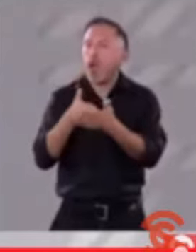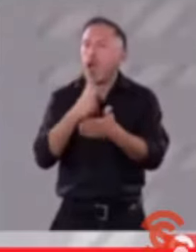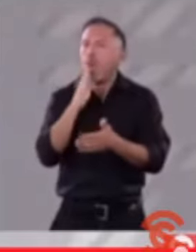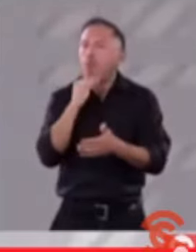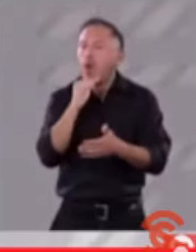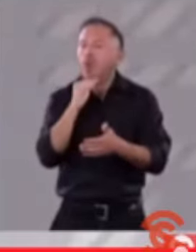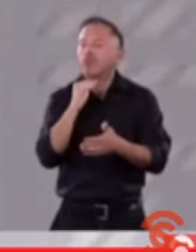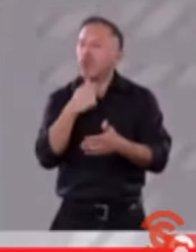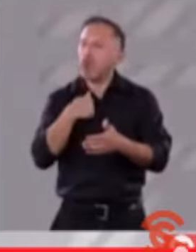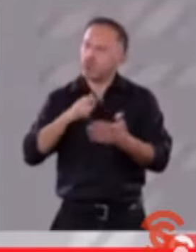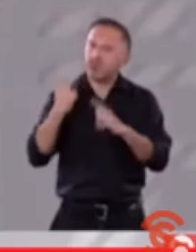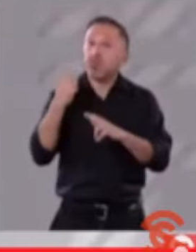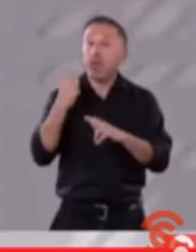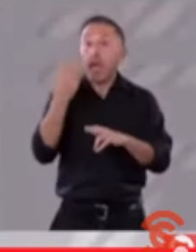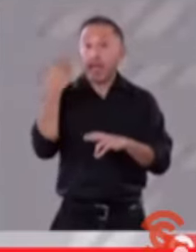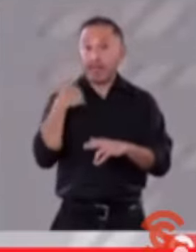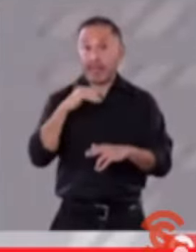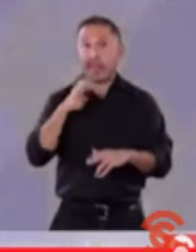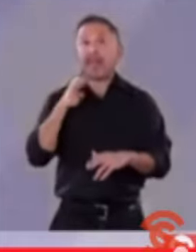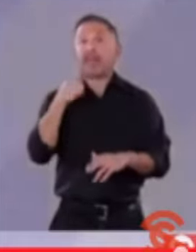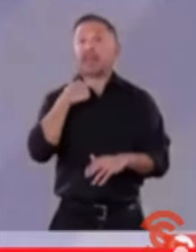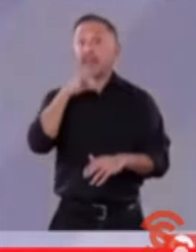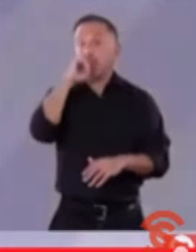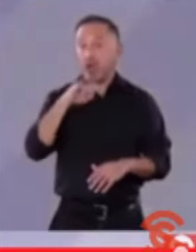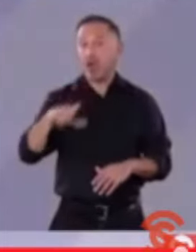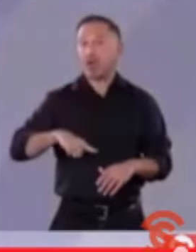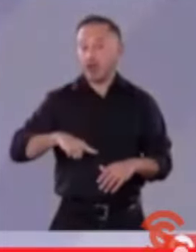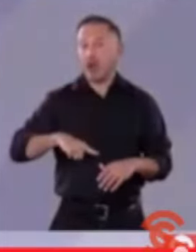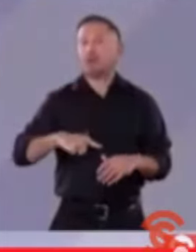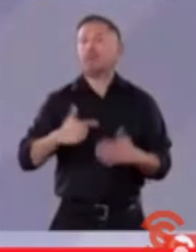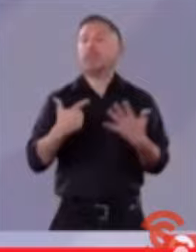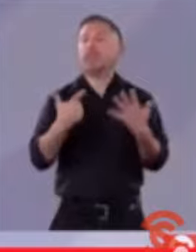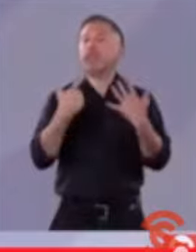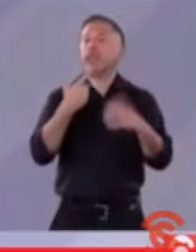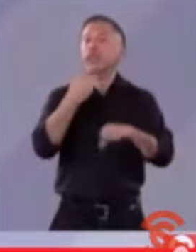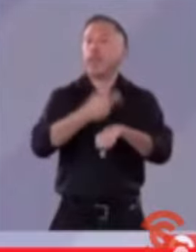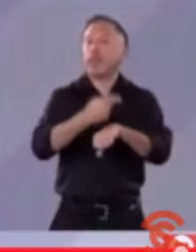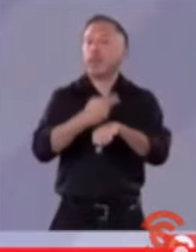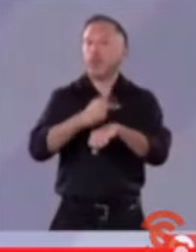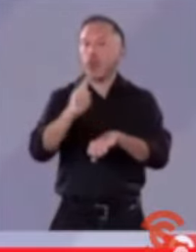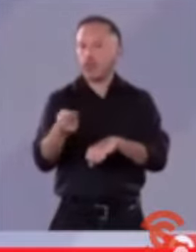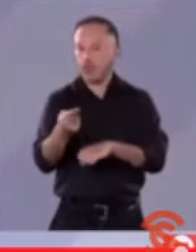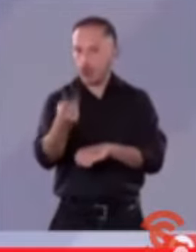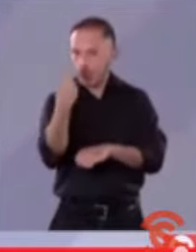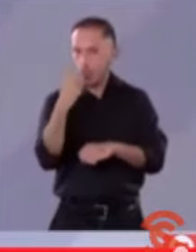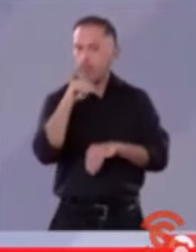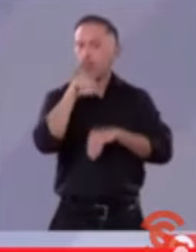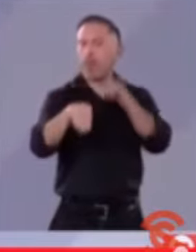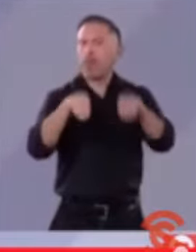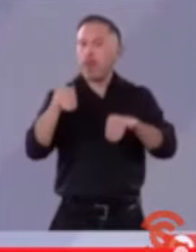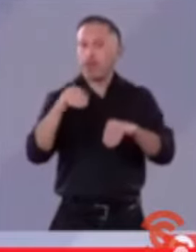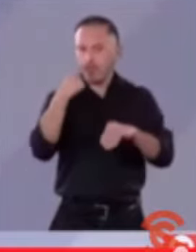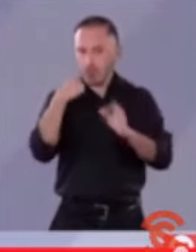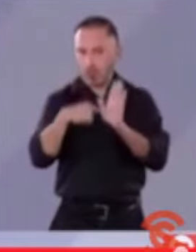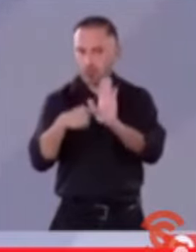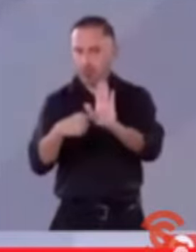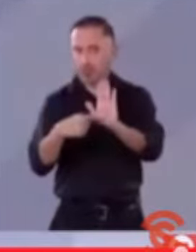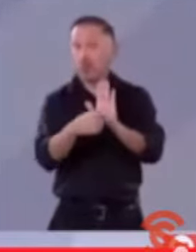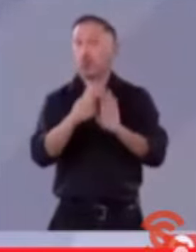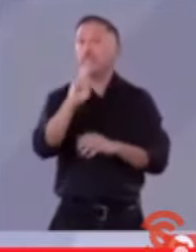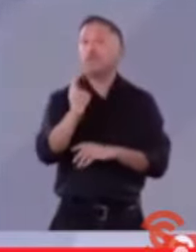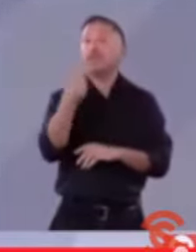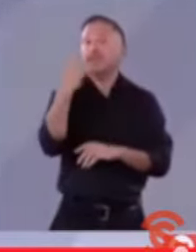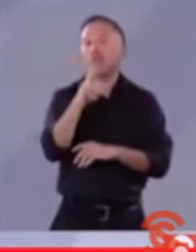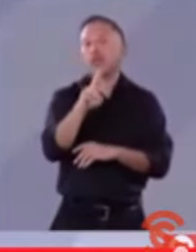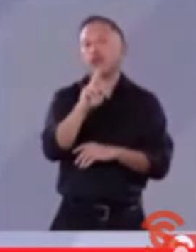hice siete preparatorias y dos universidades. Aquí se las voy a mostrar, la Universidad Rosario Castellanos y la